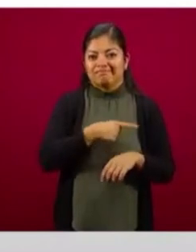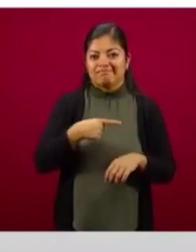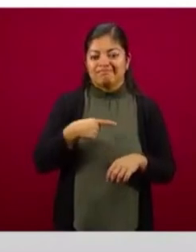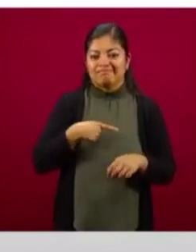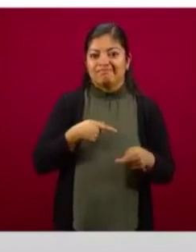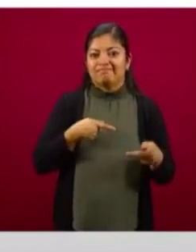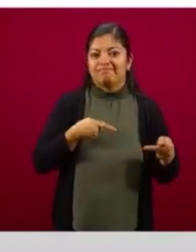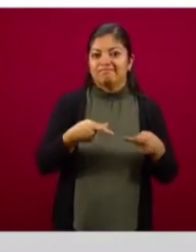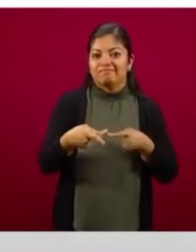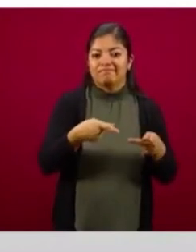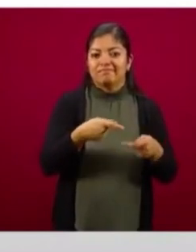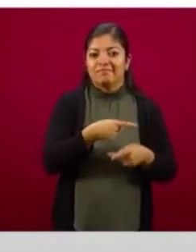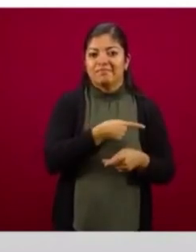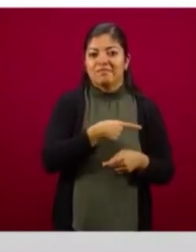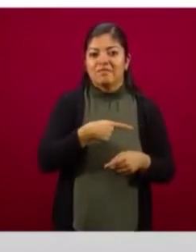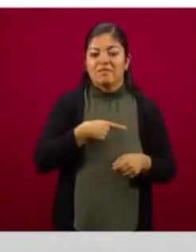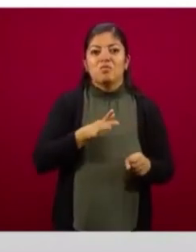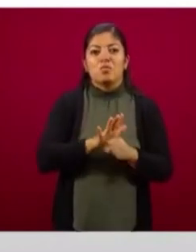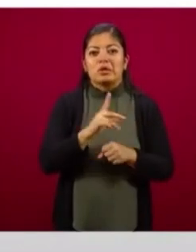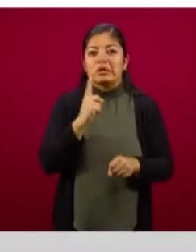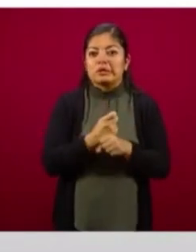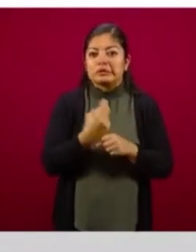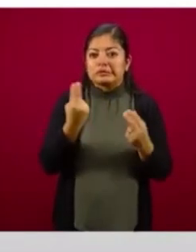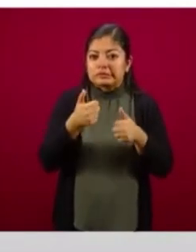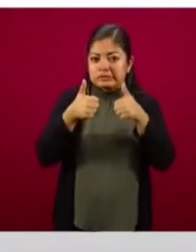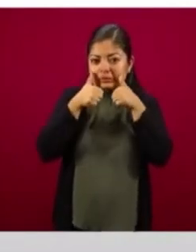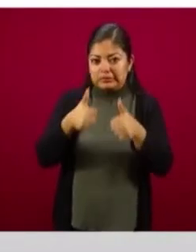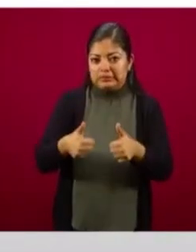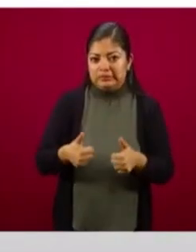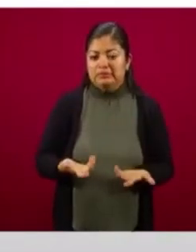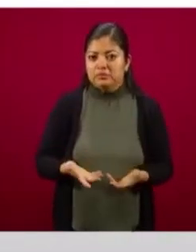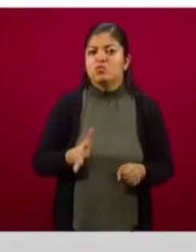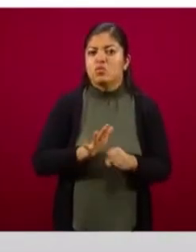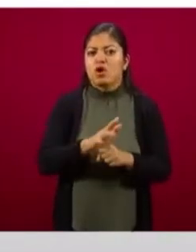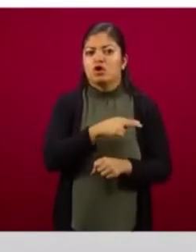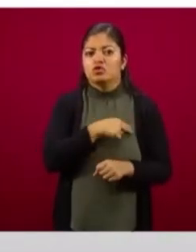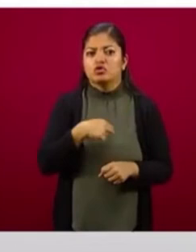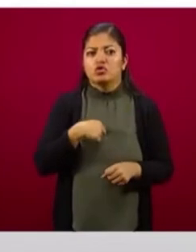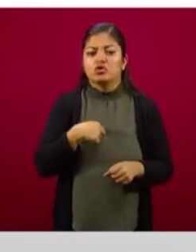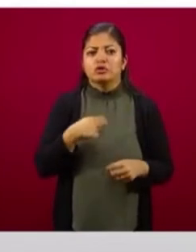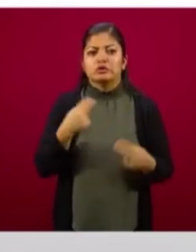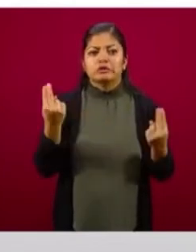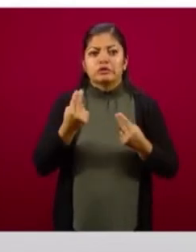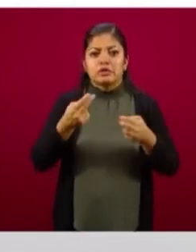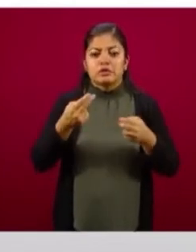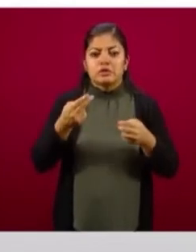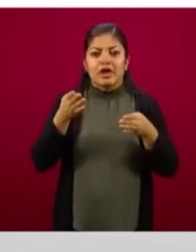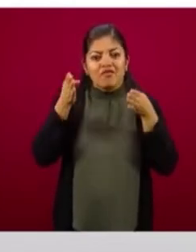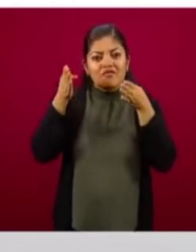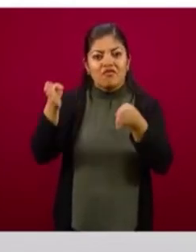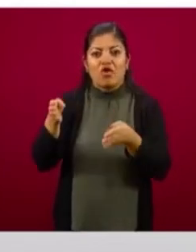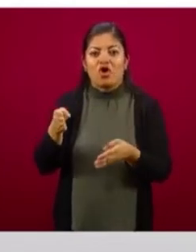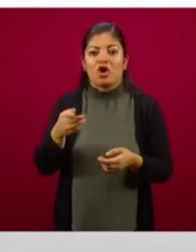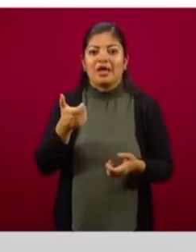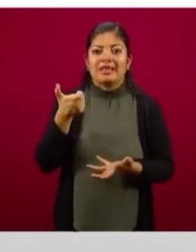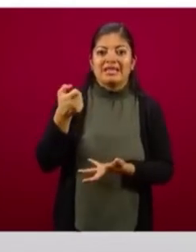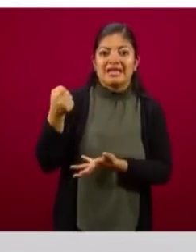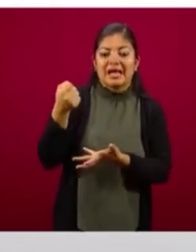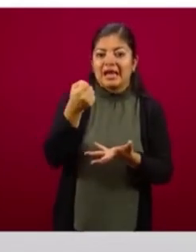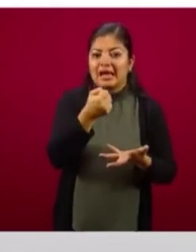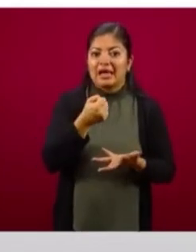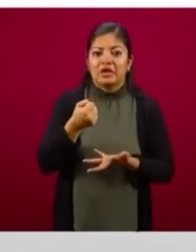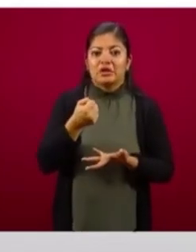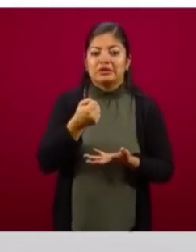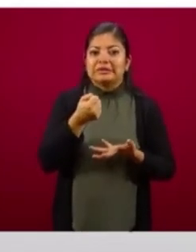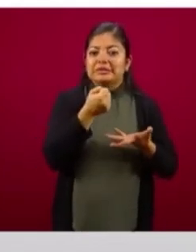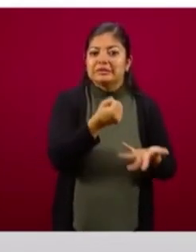y toda la técnica que la Secretaría y el propio Instituto, en este caso, estaban considerando.